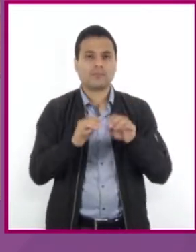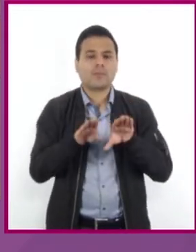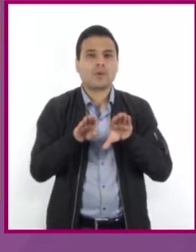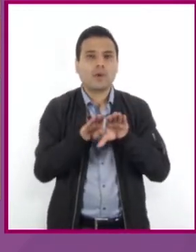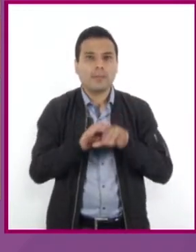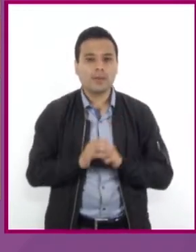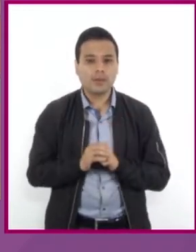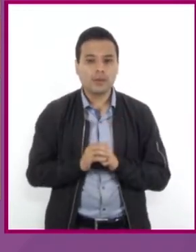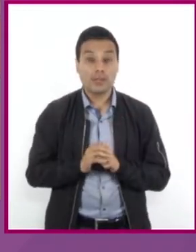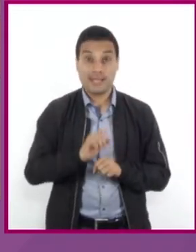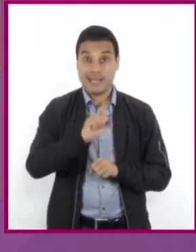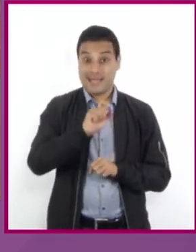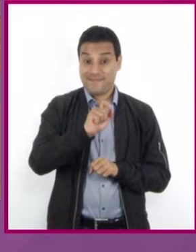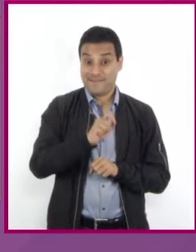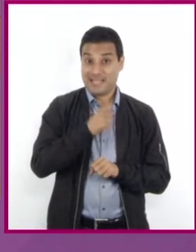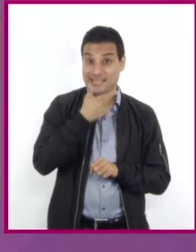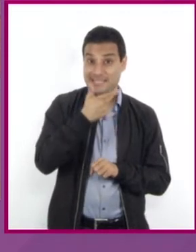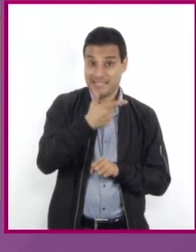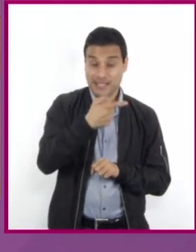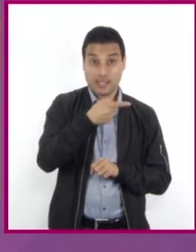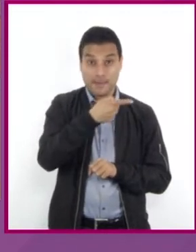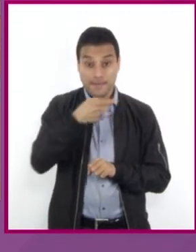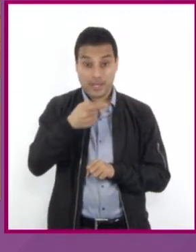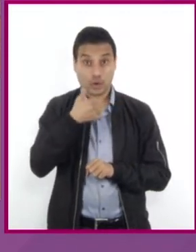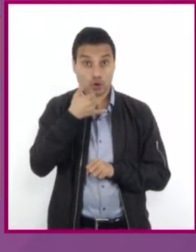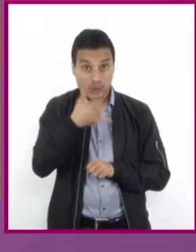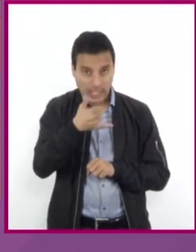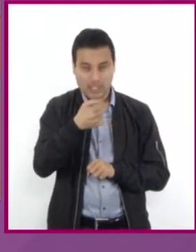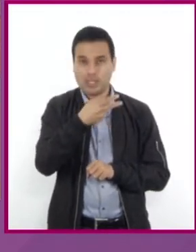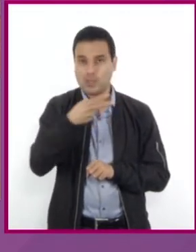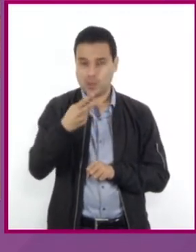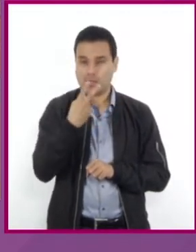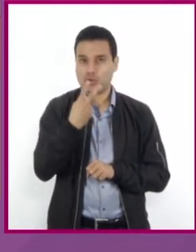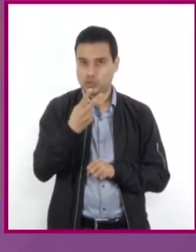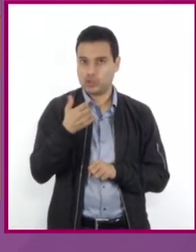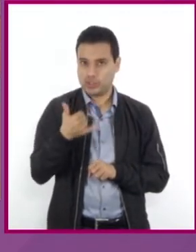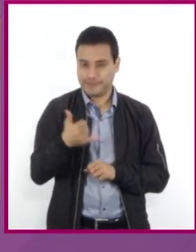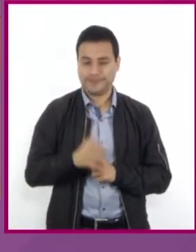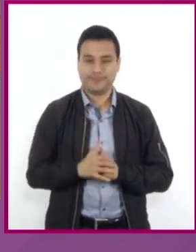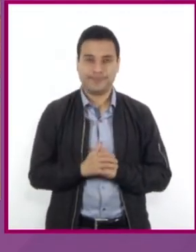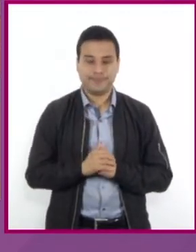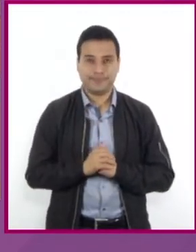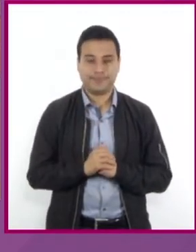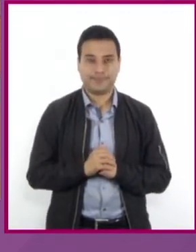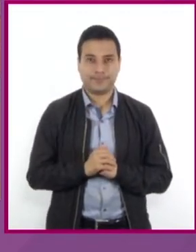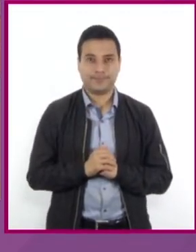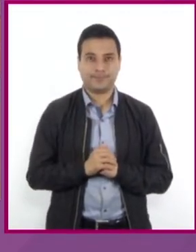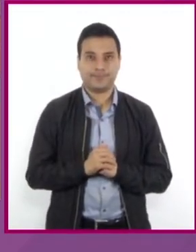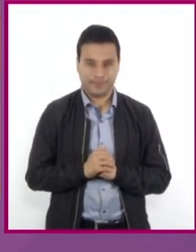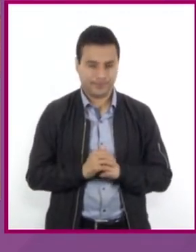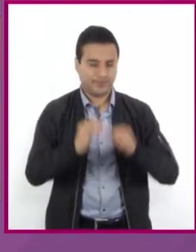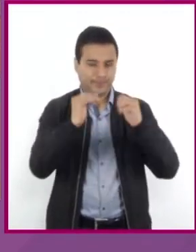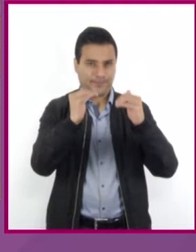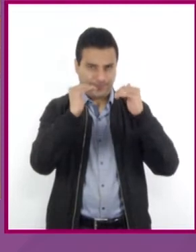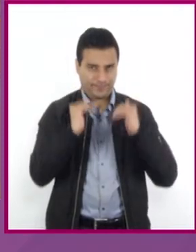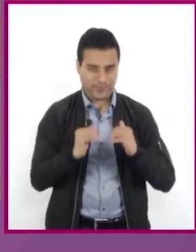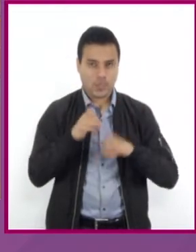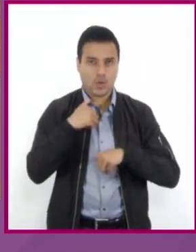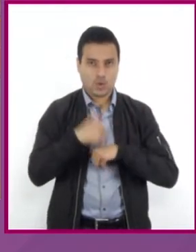27 menos y igual a 2y. Vamos con el paso número 3.